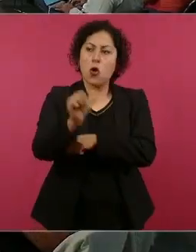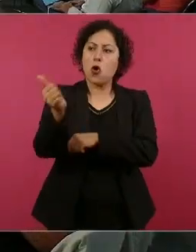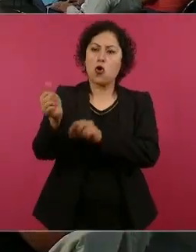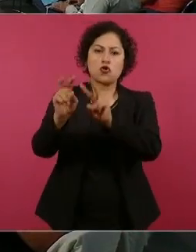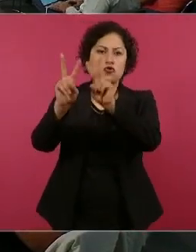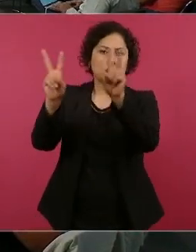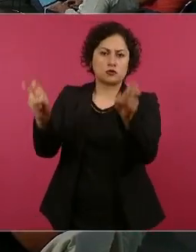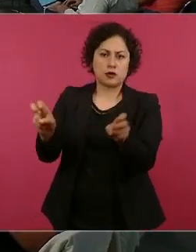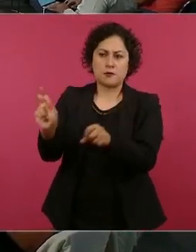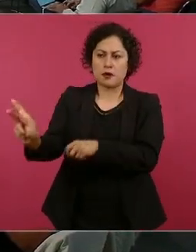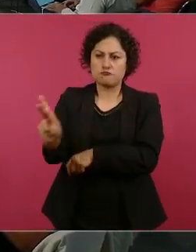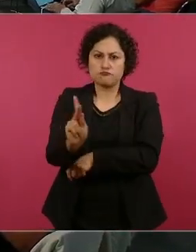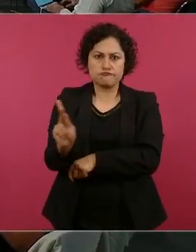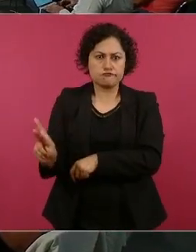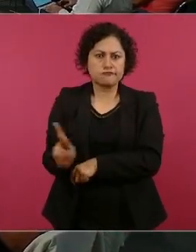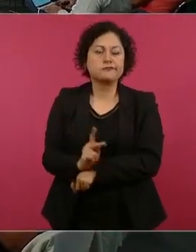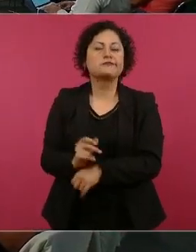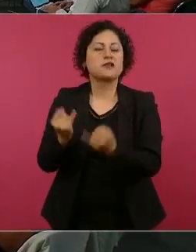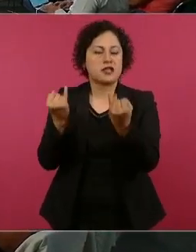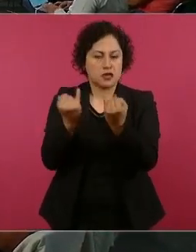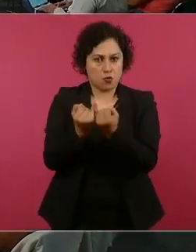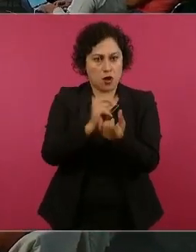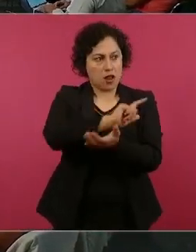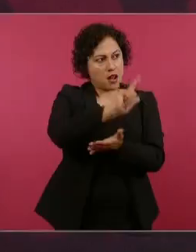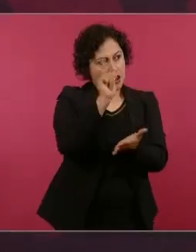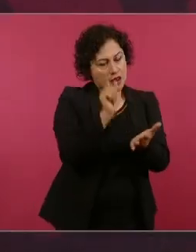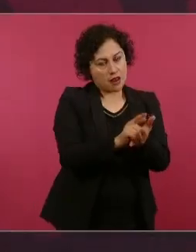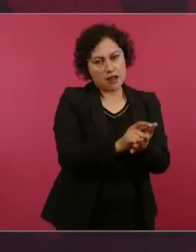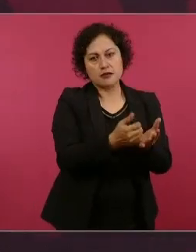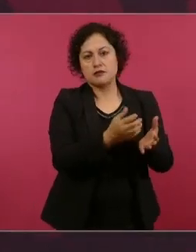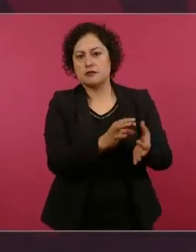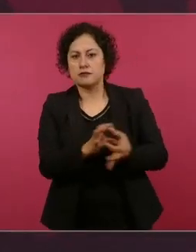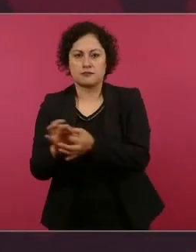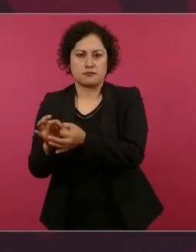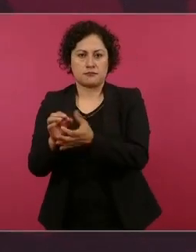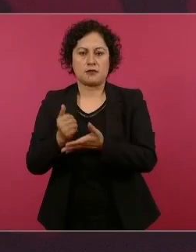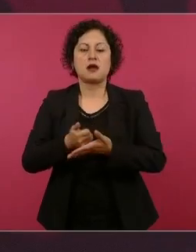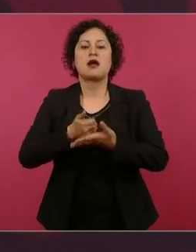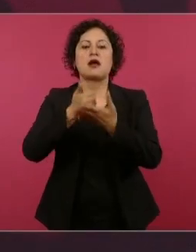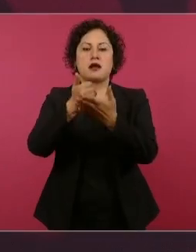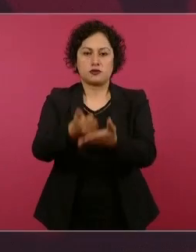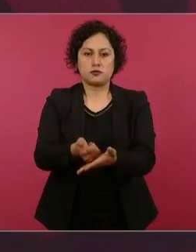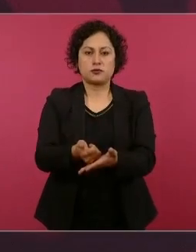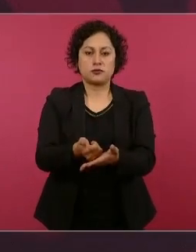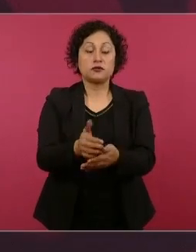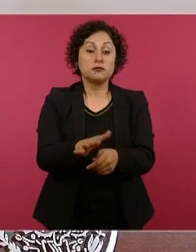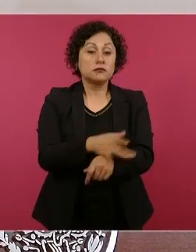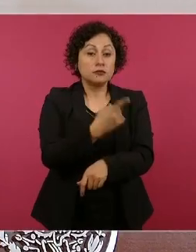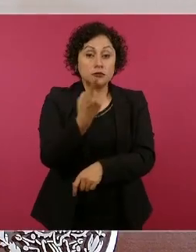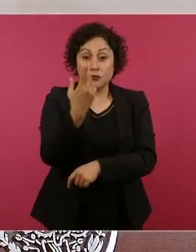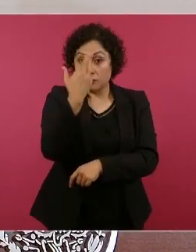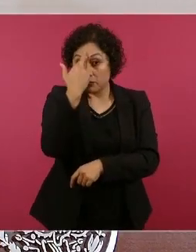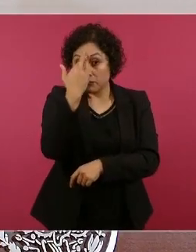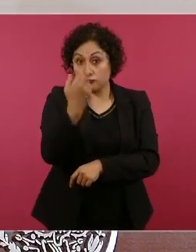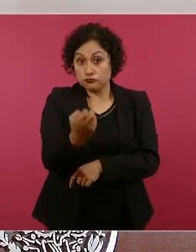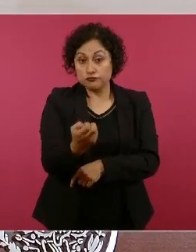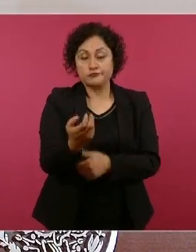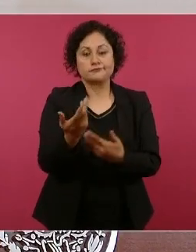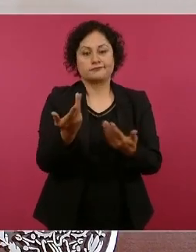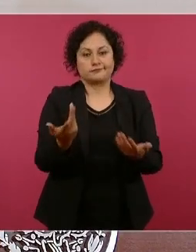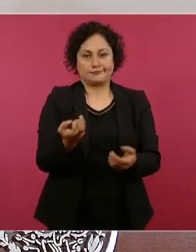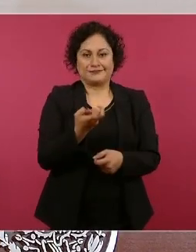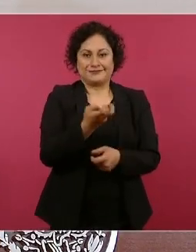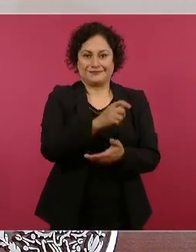porque de esa forma van a